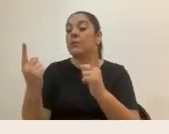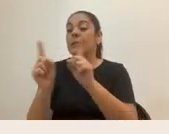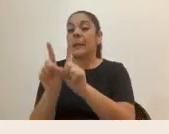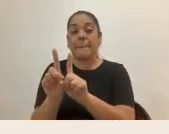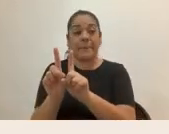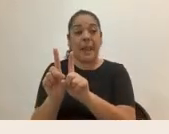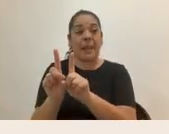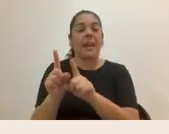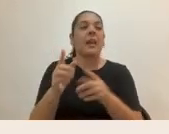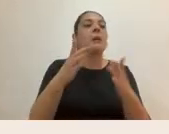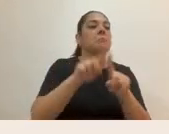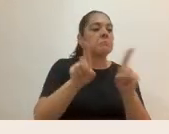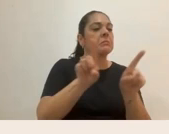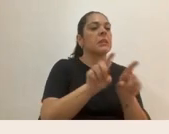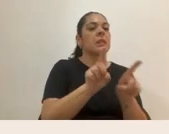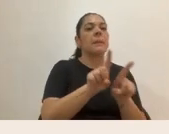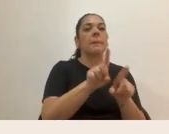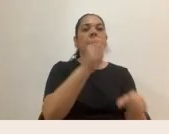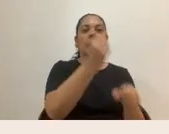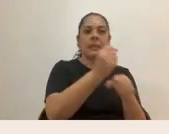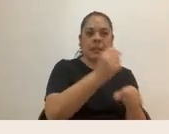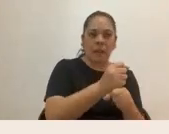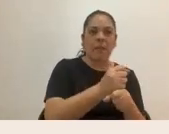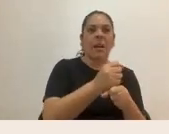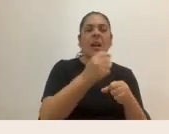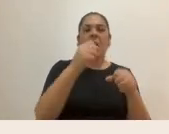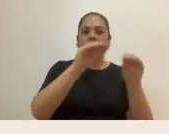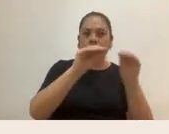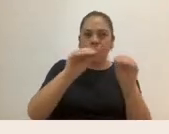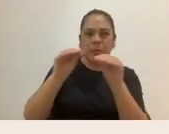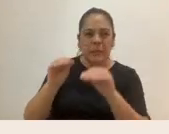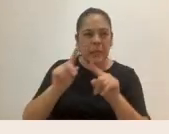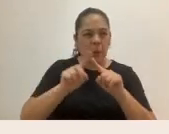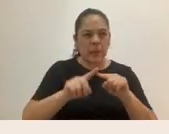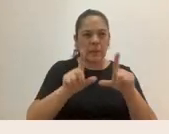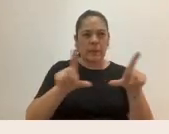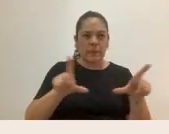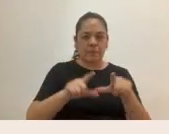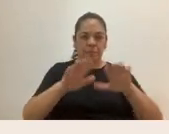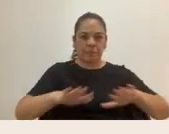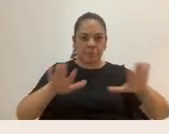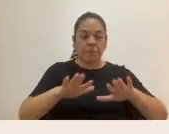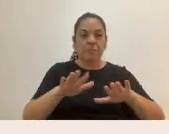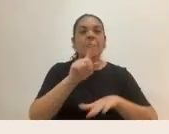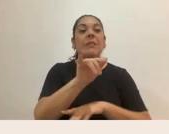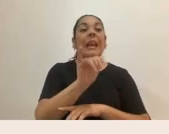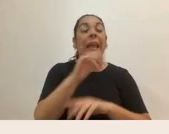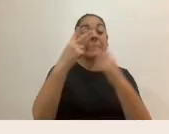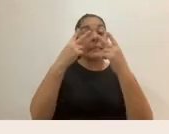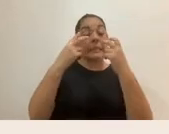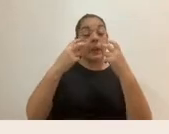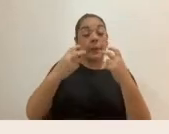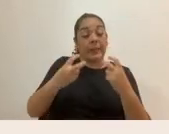laborales, en espacios sociales, comunitarios, educativos, etcétera. Entonces esa revisión de nuestras